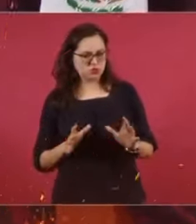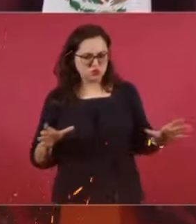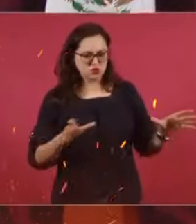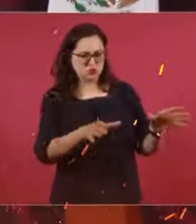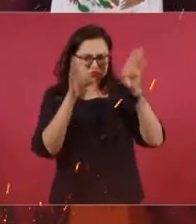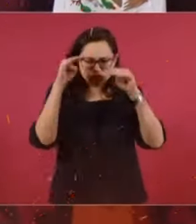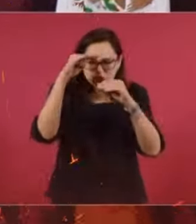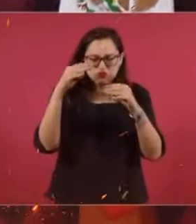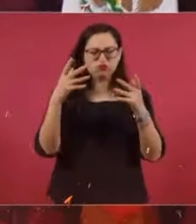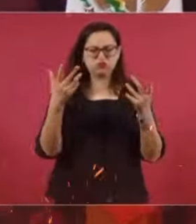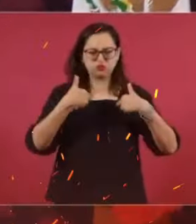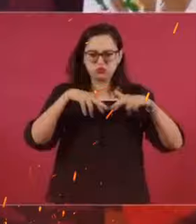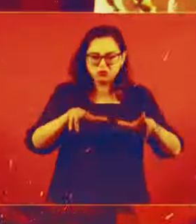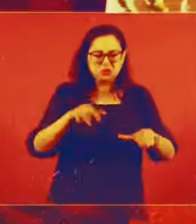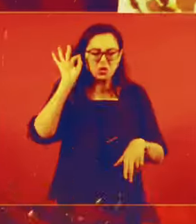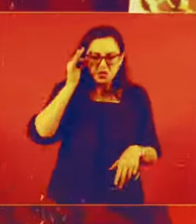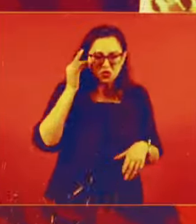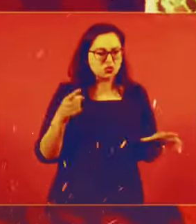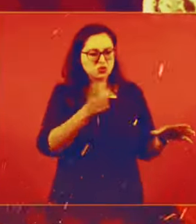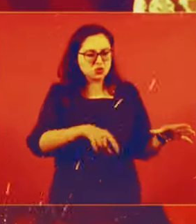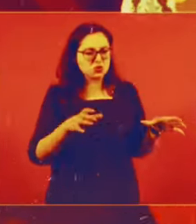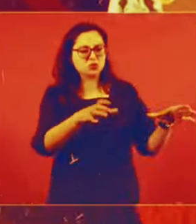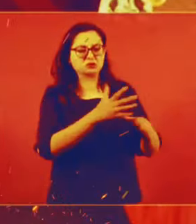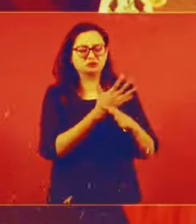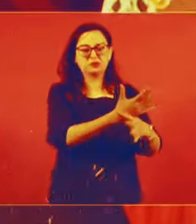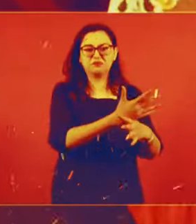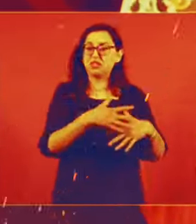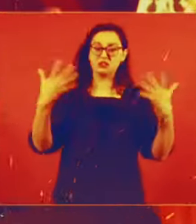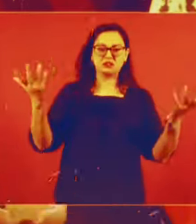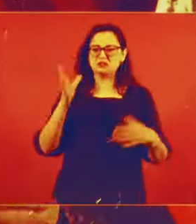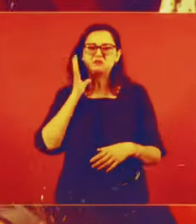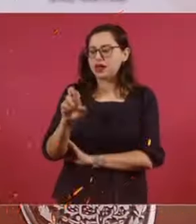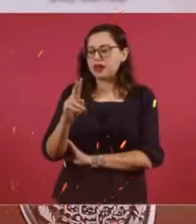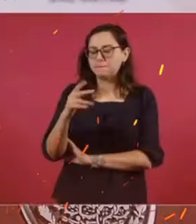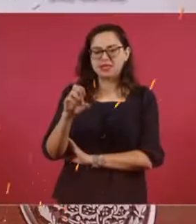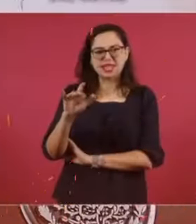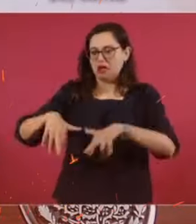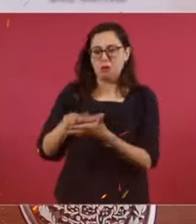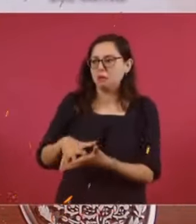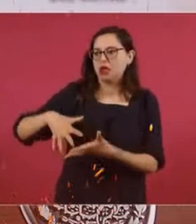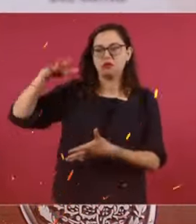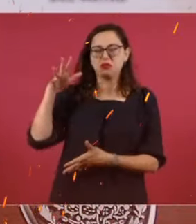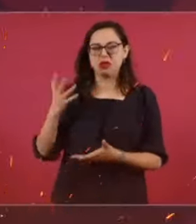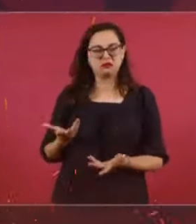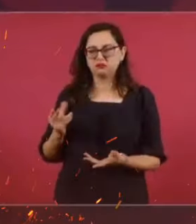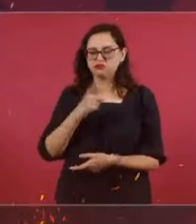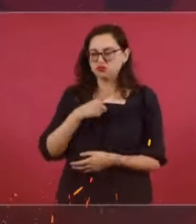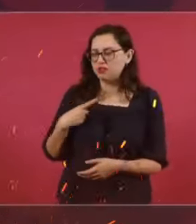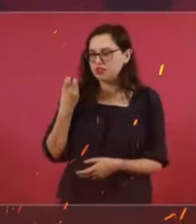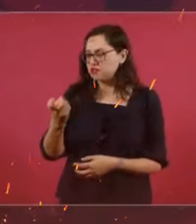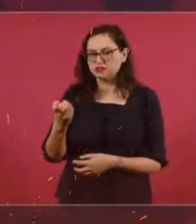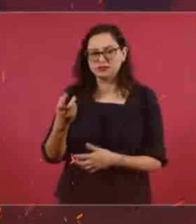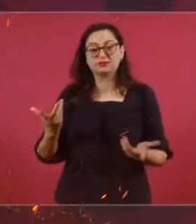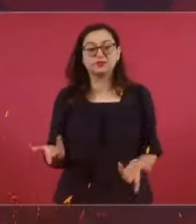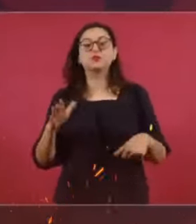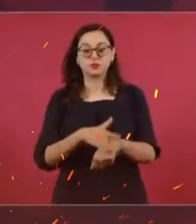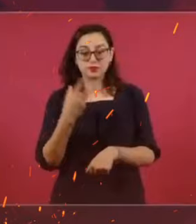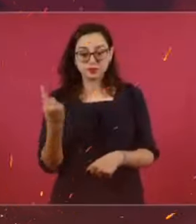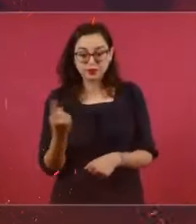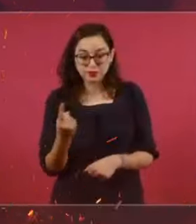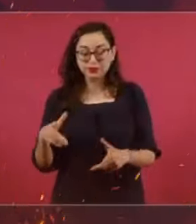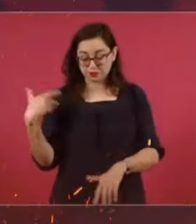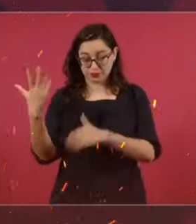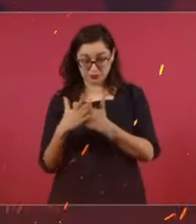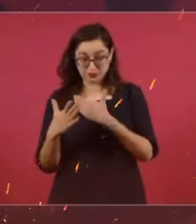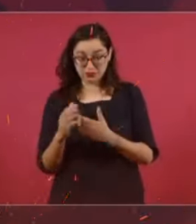achichincles que hablan de una sobrerepresentación, porque el movimiento de transformación va a contar con mayoría